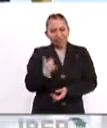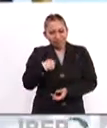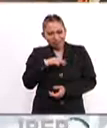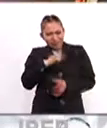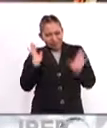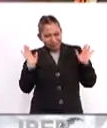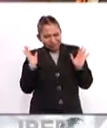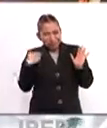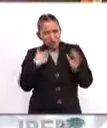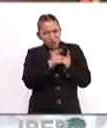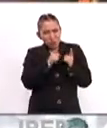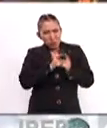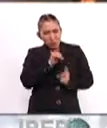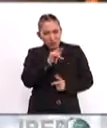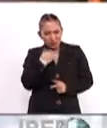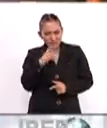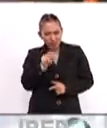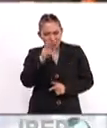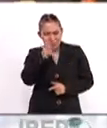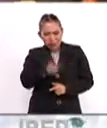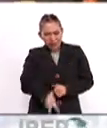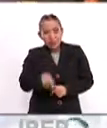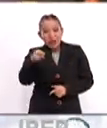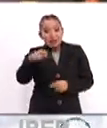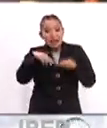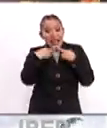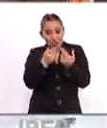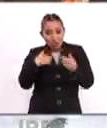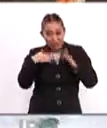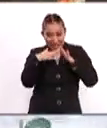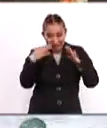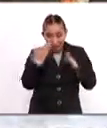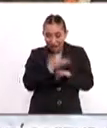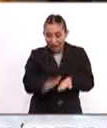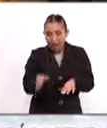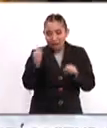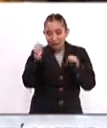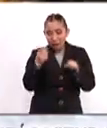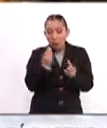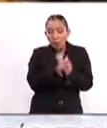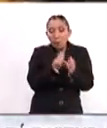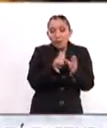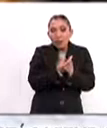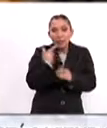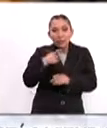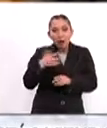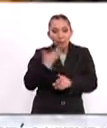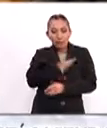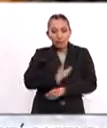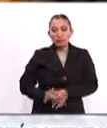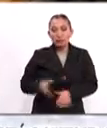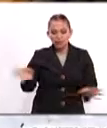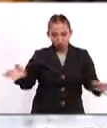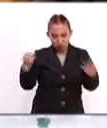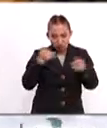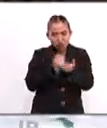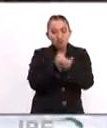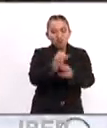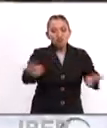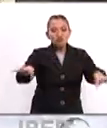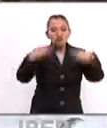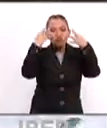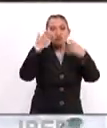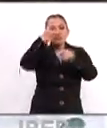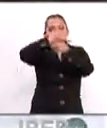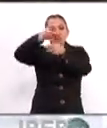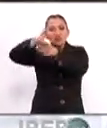rotundamente los demócratas. Pero se esperaba que esa reunión en la Casa Blanca fuera privada y sin embargo el presidente Trump decidió hacerla pública